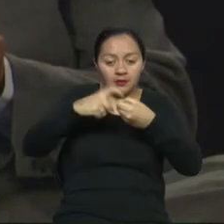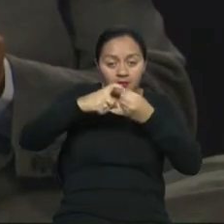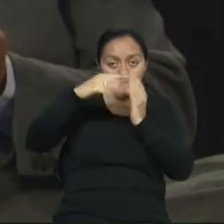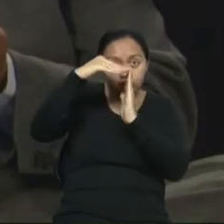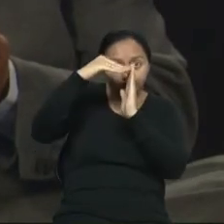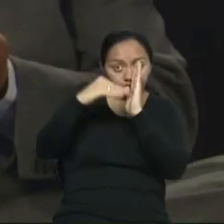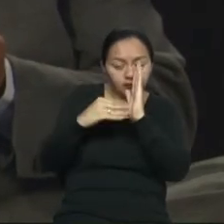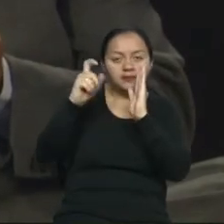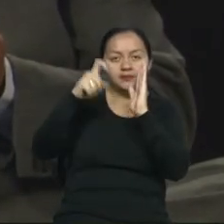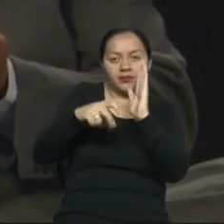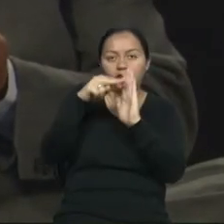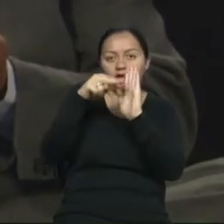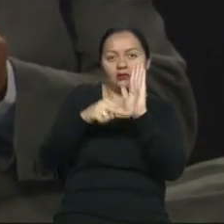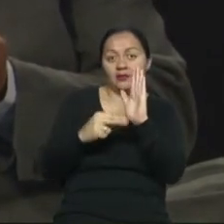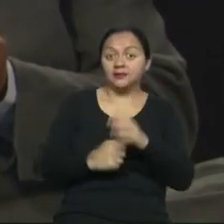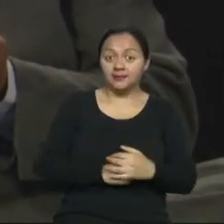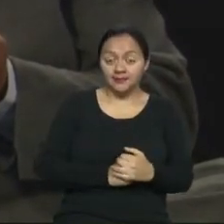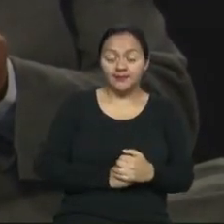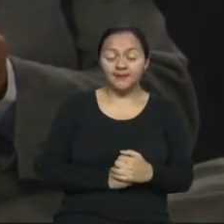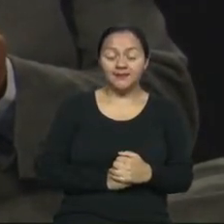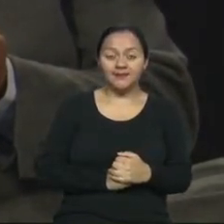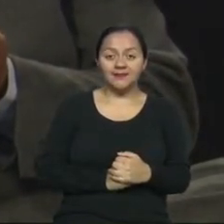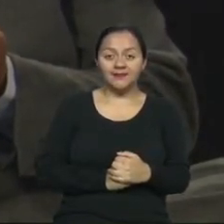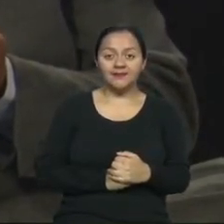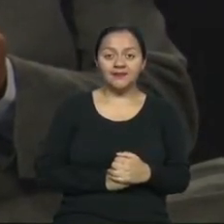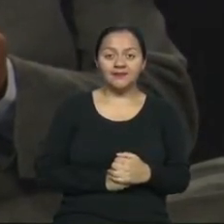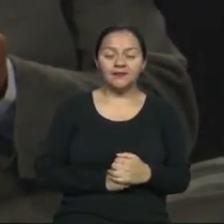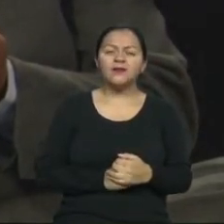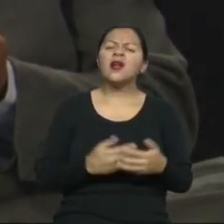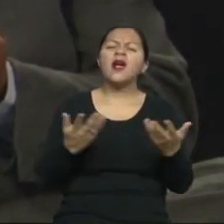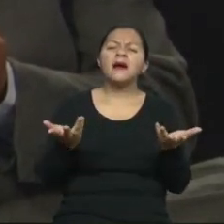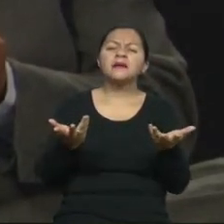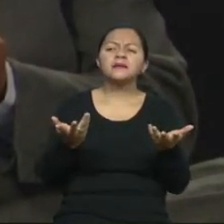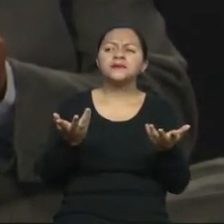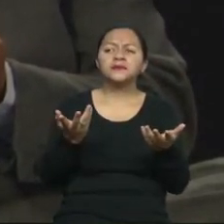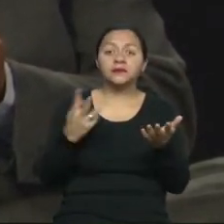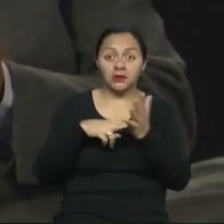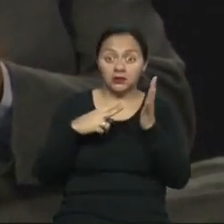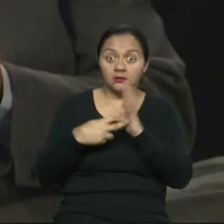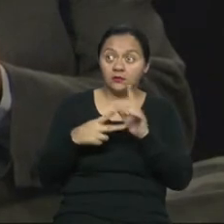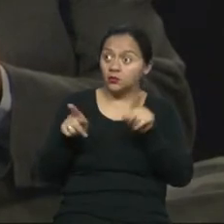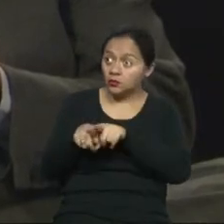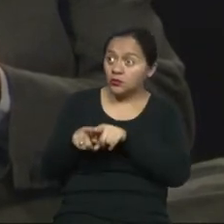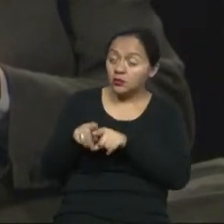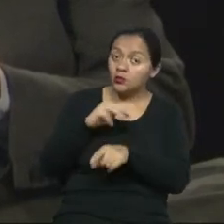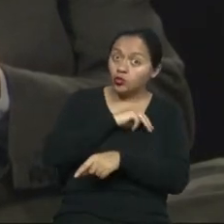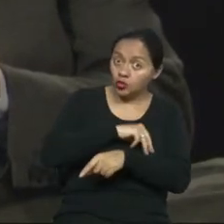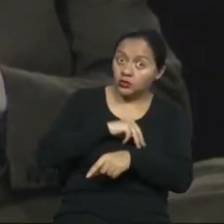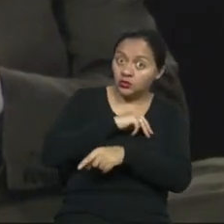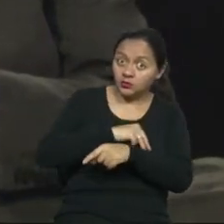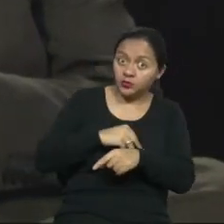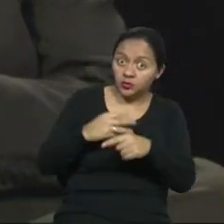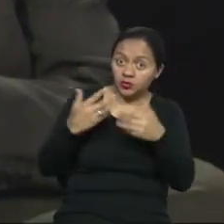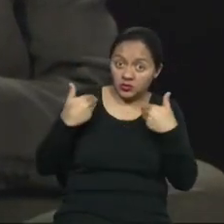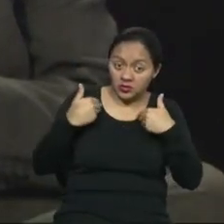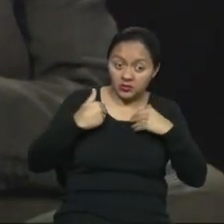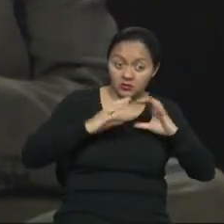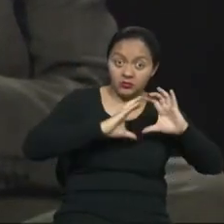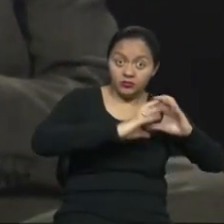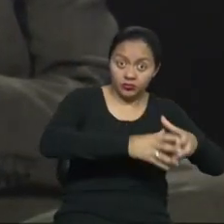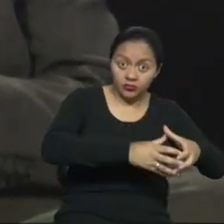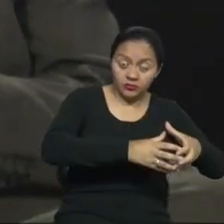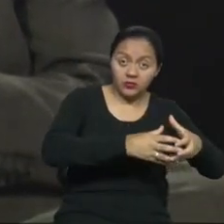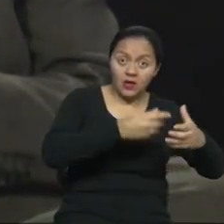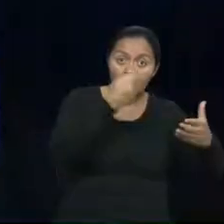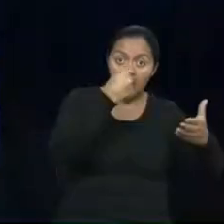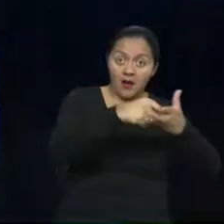estos aspectos de las normas técnicas. ¿Eso significa que los municipios, cuando tienen sus departamentos de aprobación